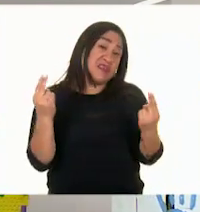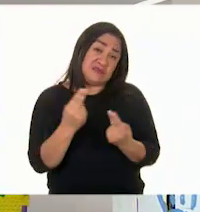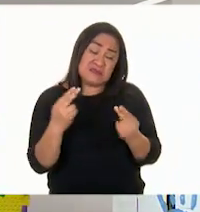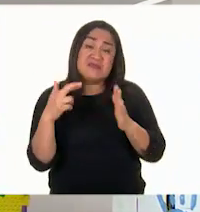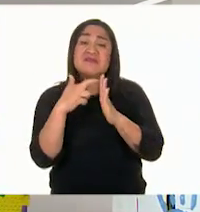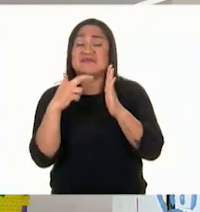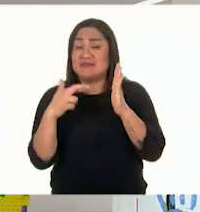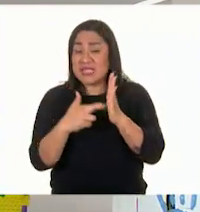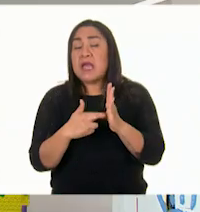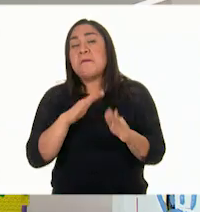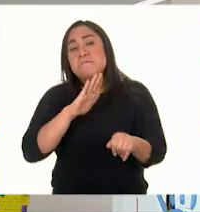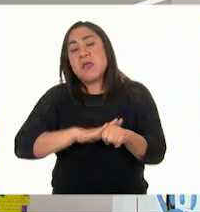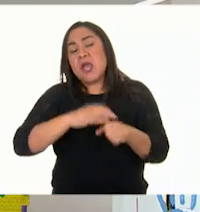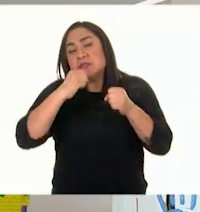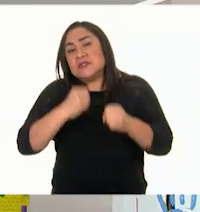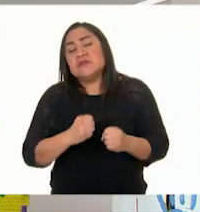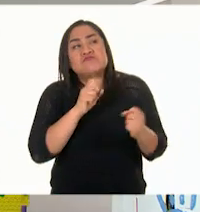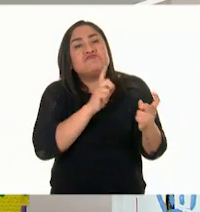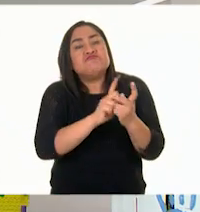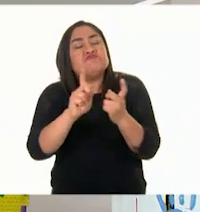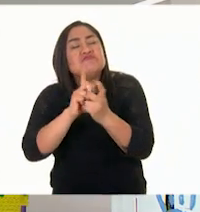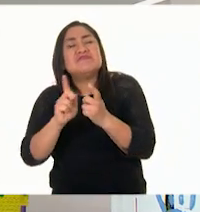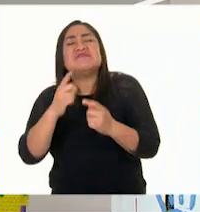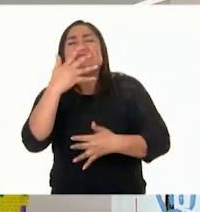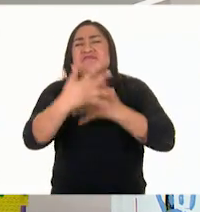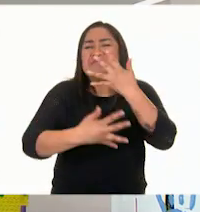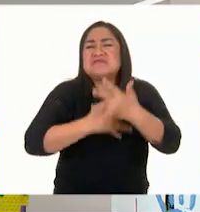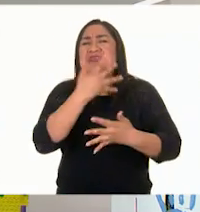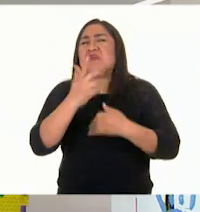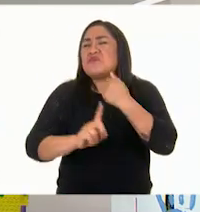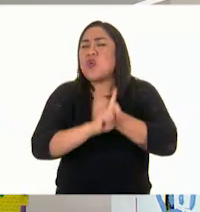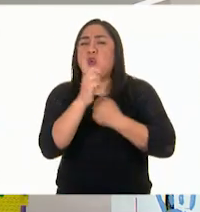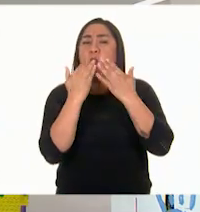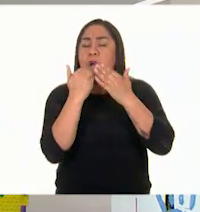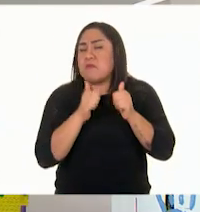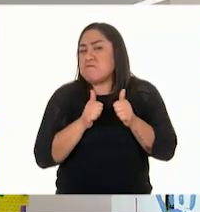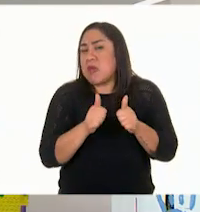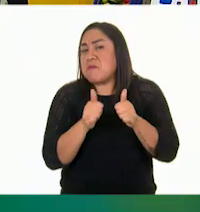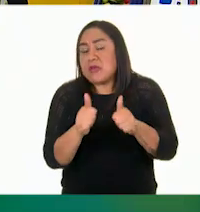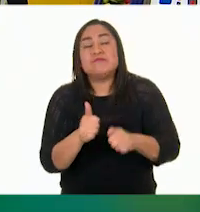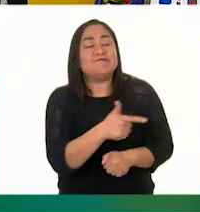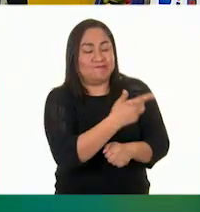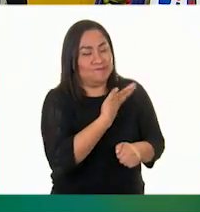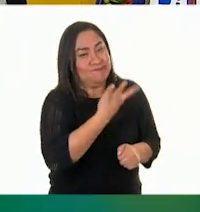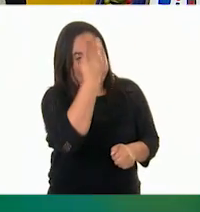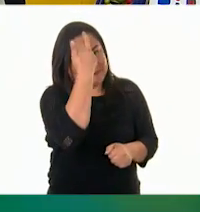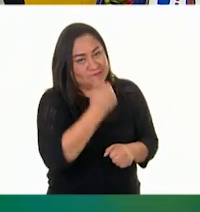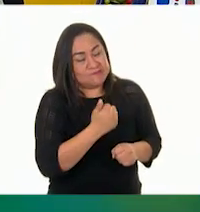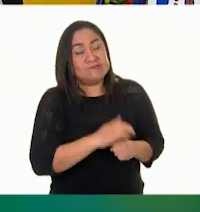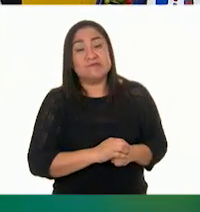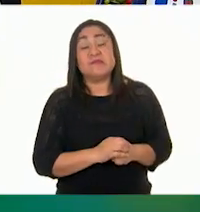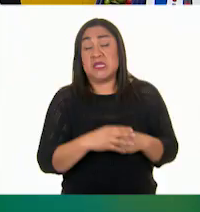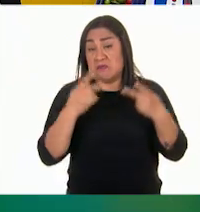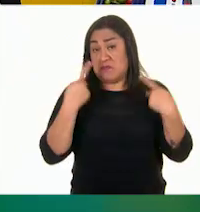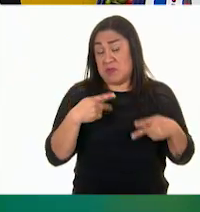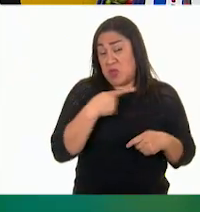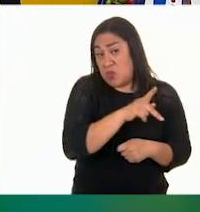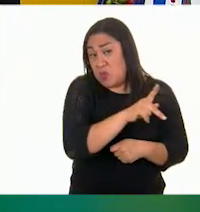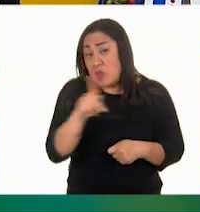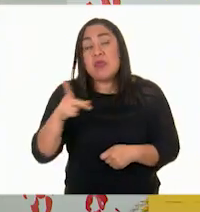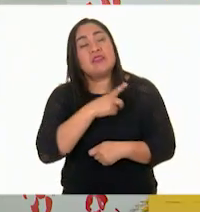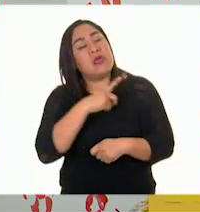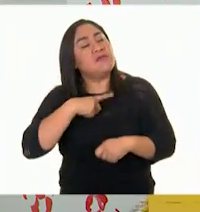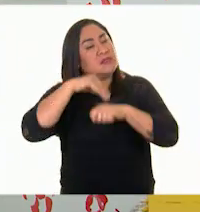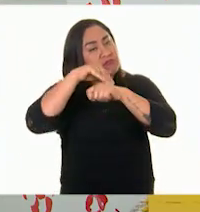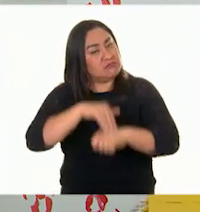porque nos permiten convivir de manera sana y libres de violencia también. Tienes mucha razón, Pili. Todas las personas tenemos que seguir las